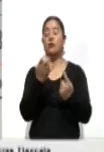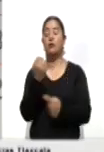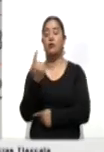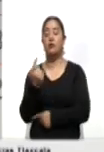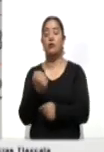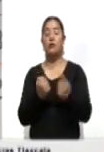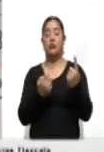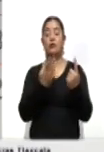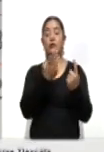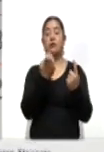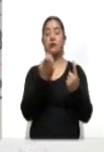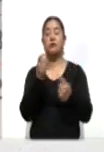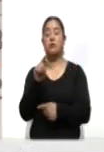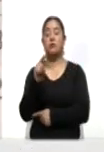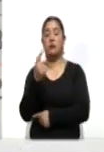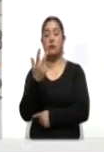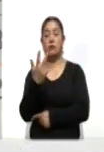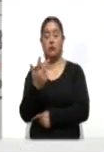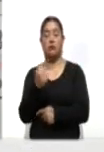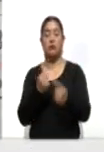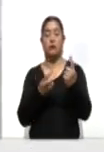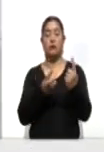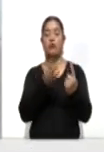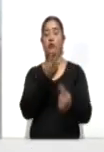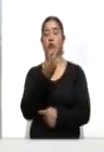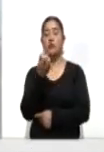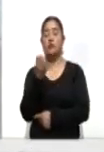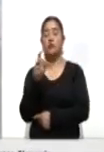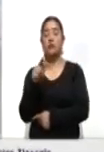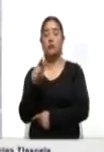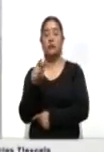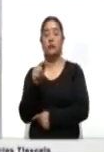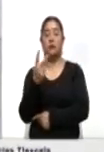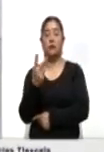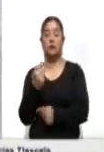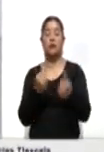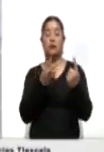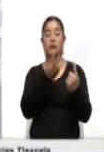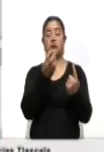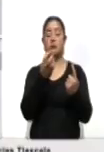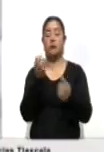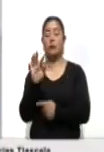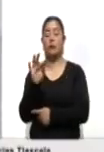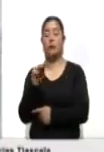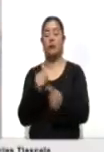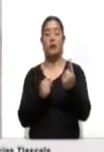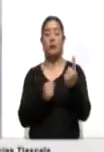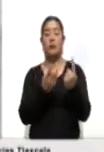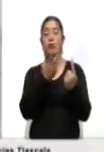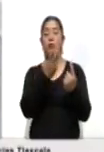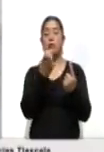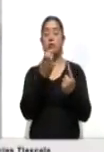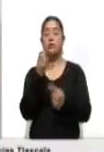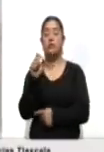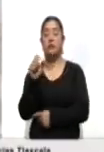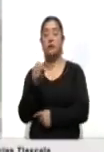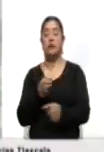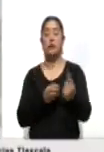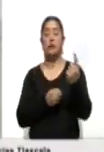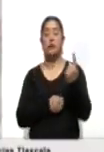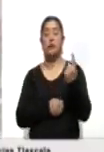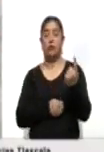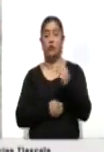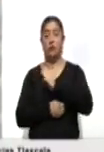378, Tlaxco 372, Papalotla 340, Apetatitlán 320, Santa Cruz Tlaxcala